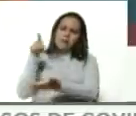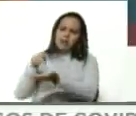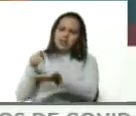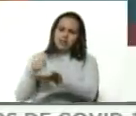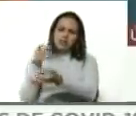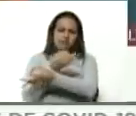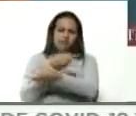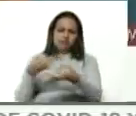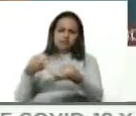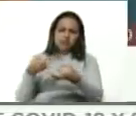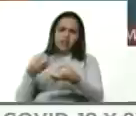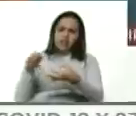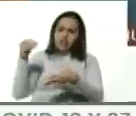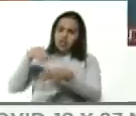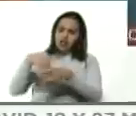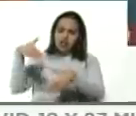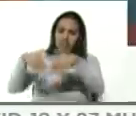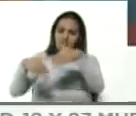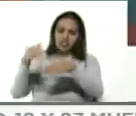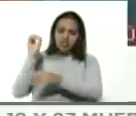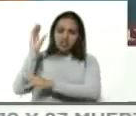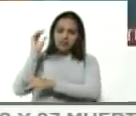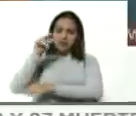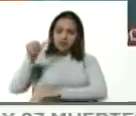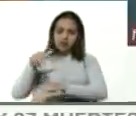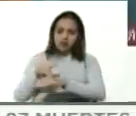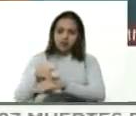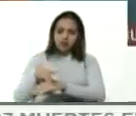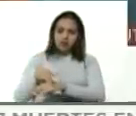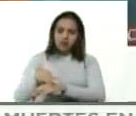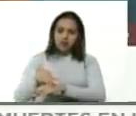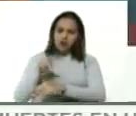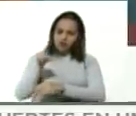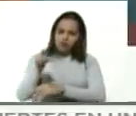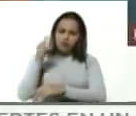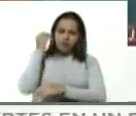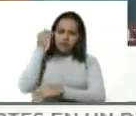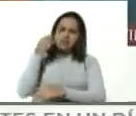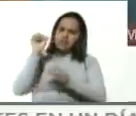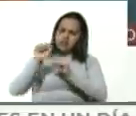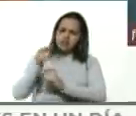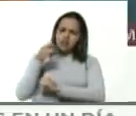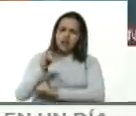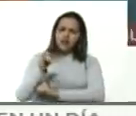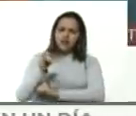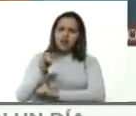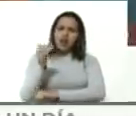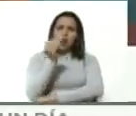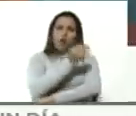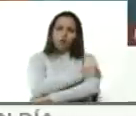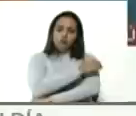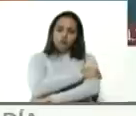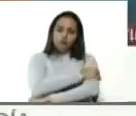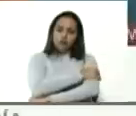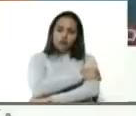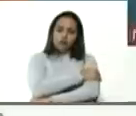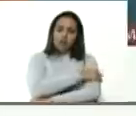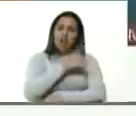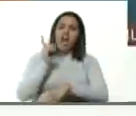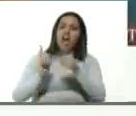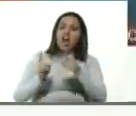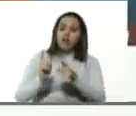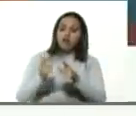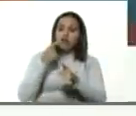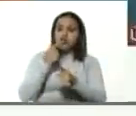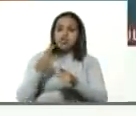en las elecciones parlamentarias usted se mostró bastante convencido la oposición parte de la oposición ha